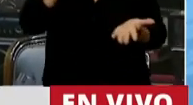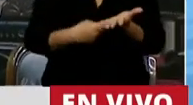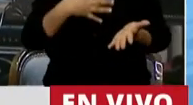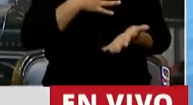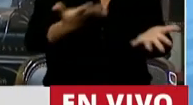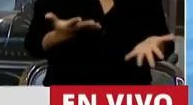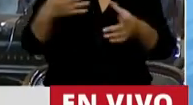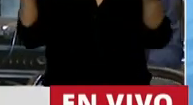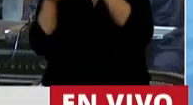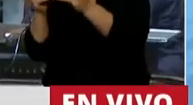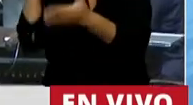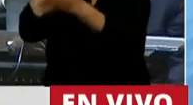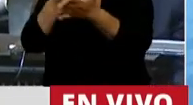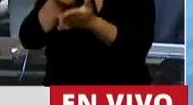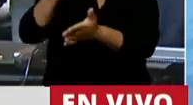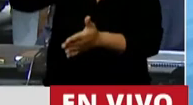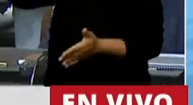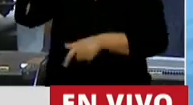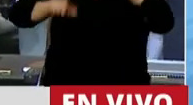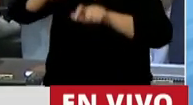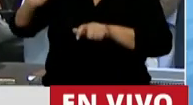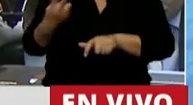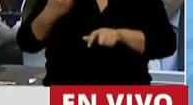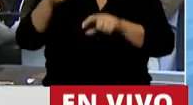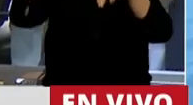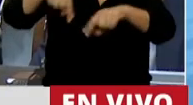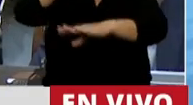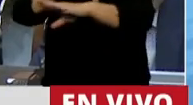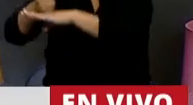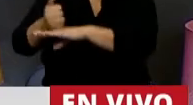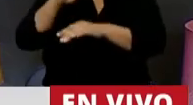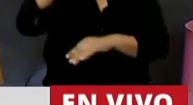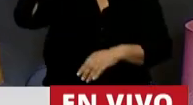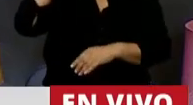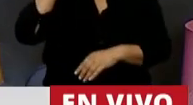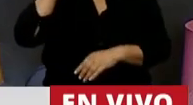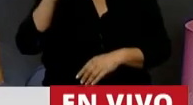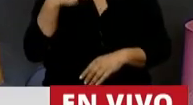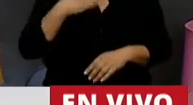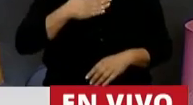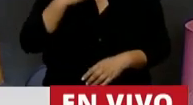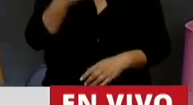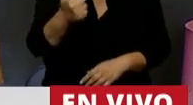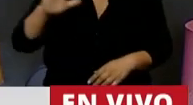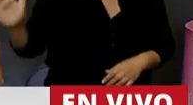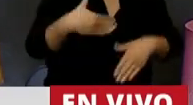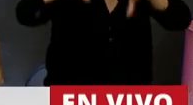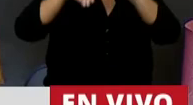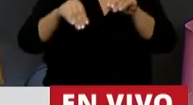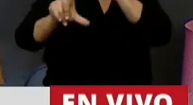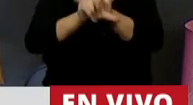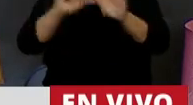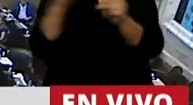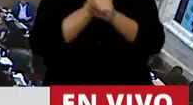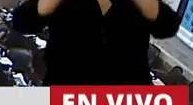de lucha, por las que estuvieron antes y ya no están, por las que están hoy, por Bernardita, mi hija, y por todas y todos será ley.